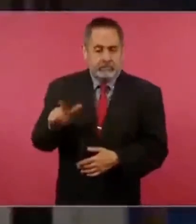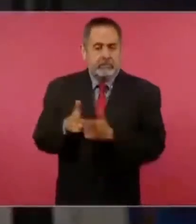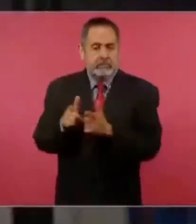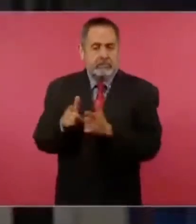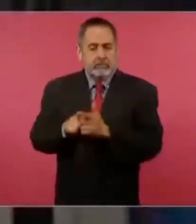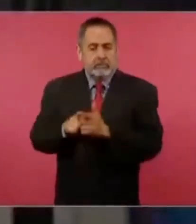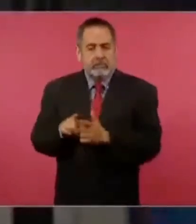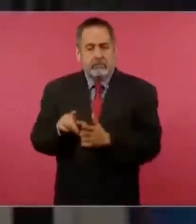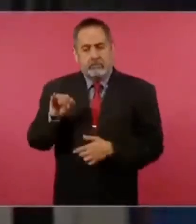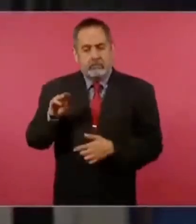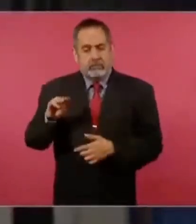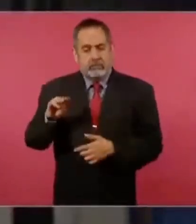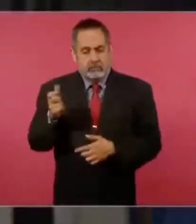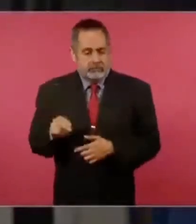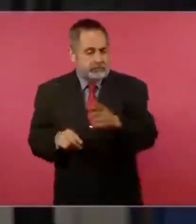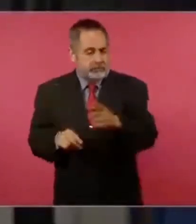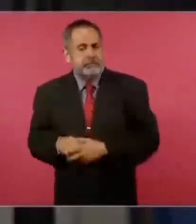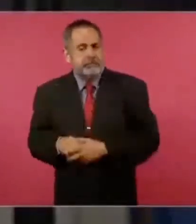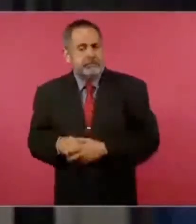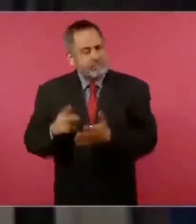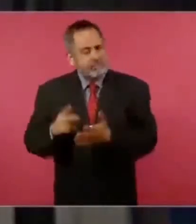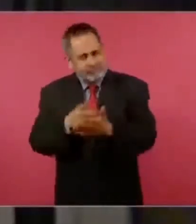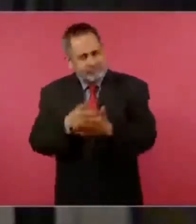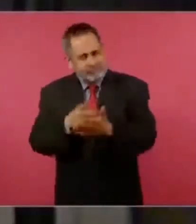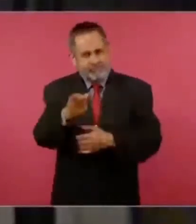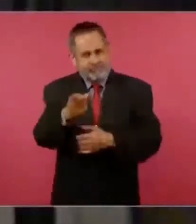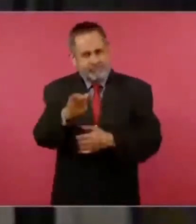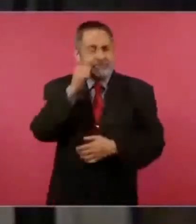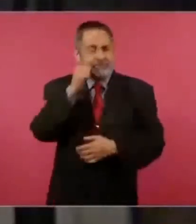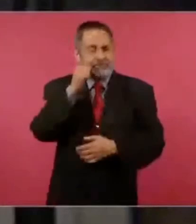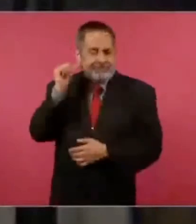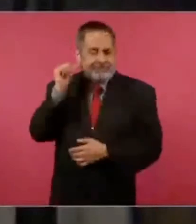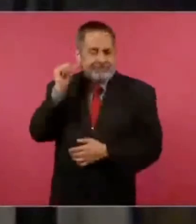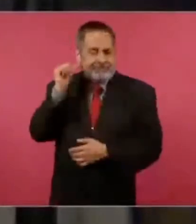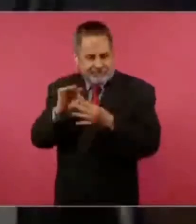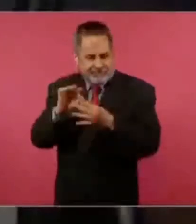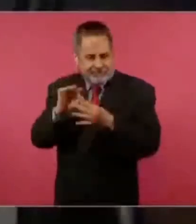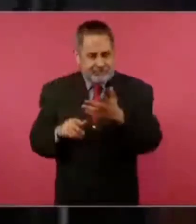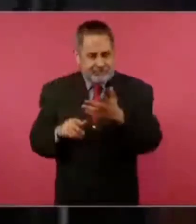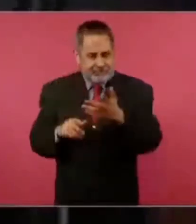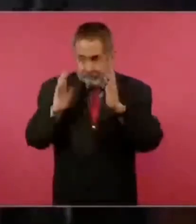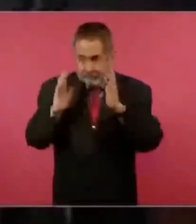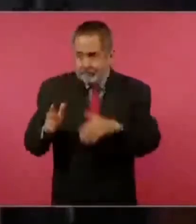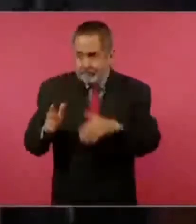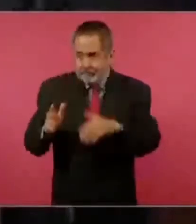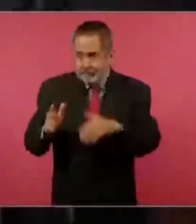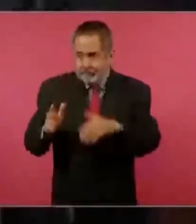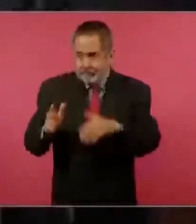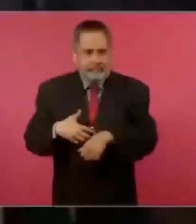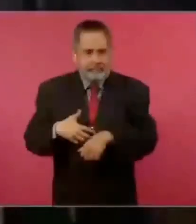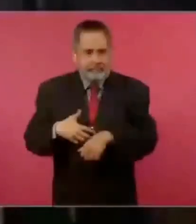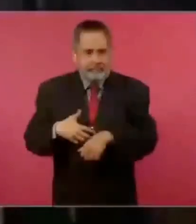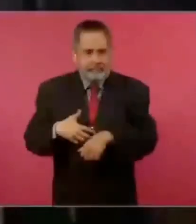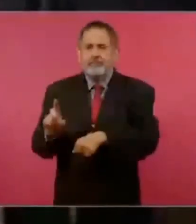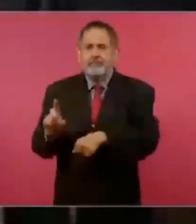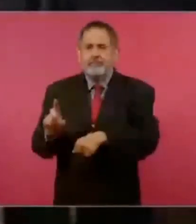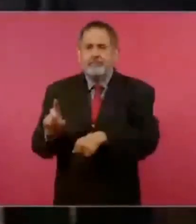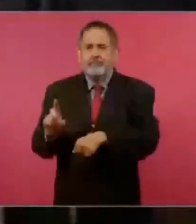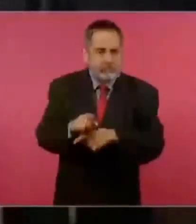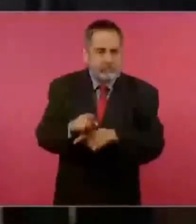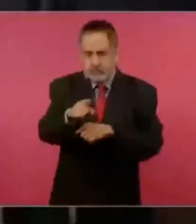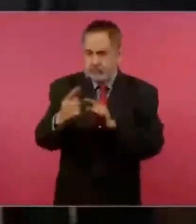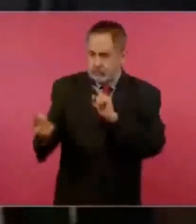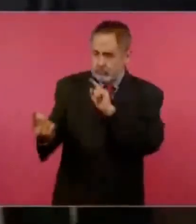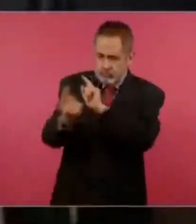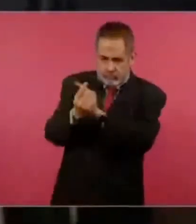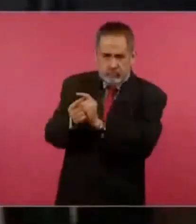Saber insistirle en este punto que se le pidió ayer, ya se tiene la hora y el día en que usted va a